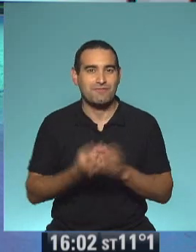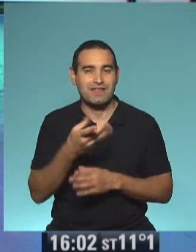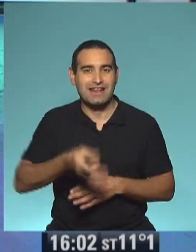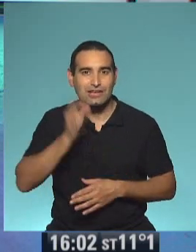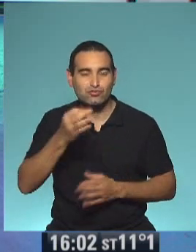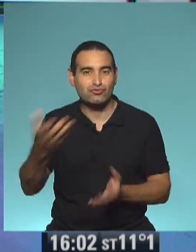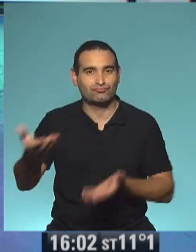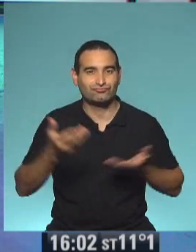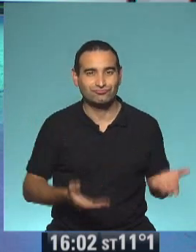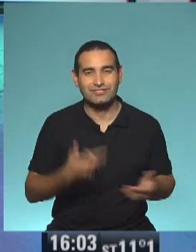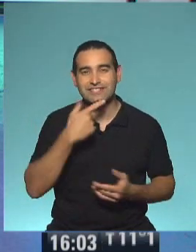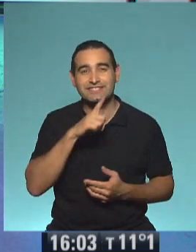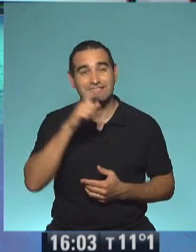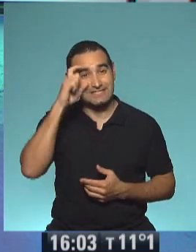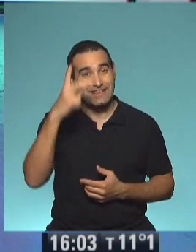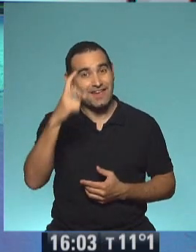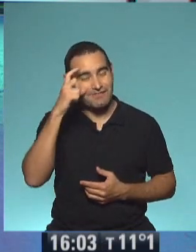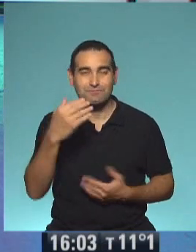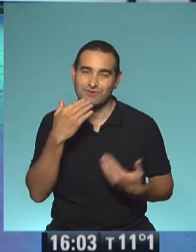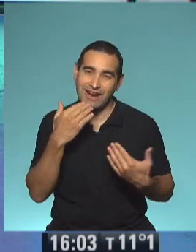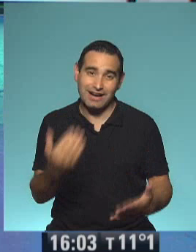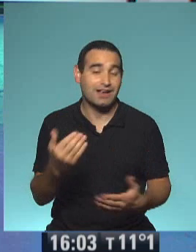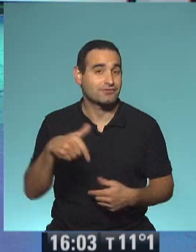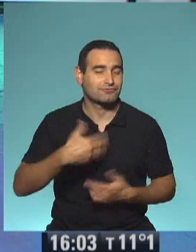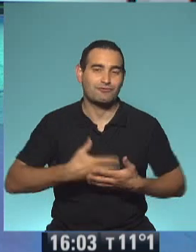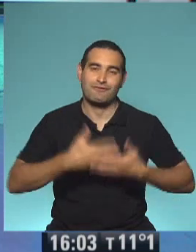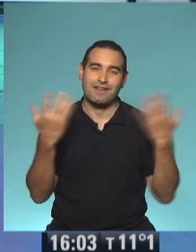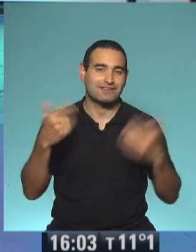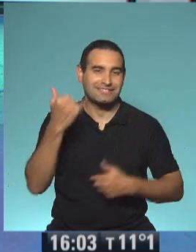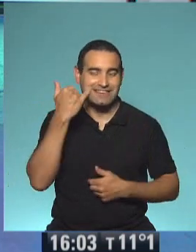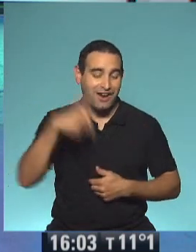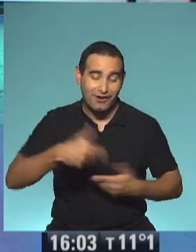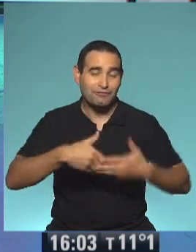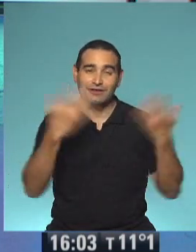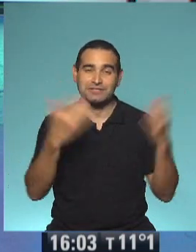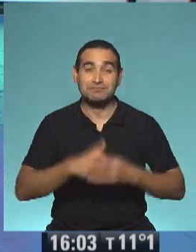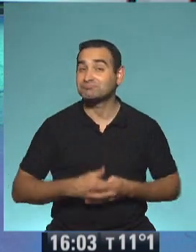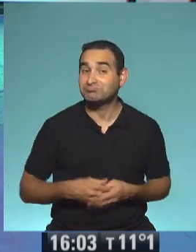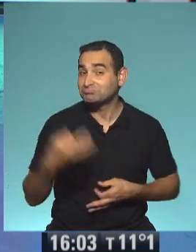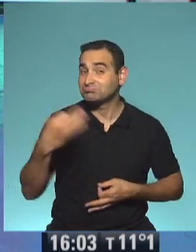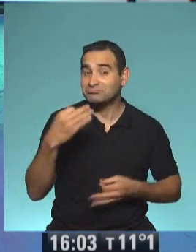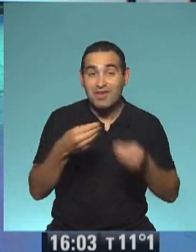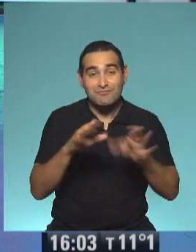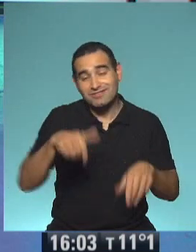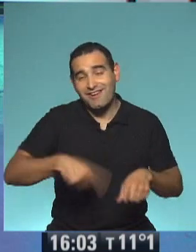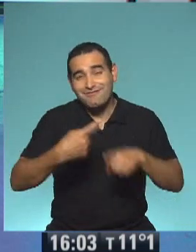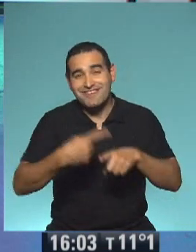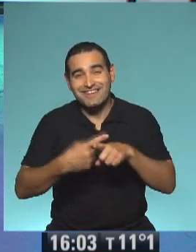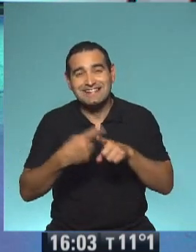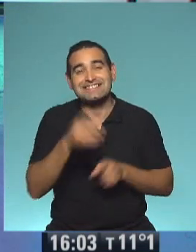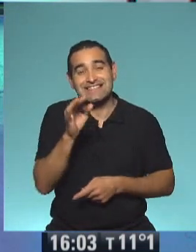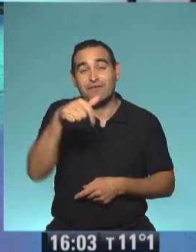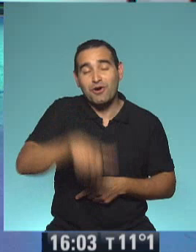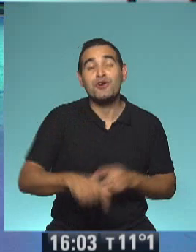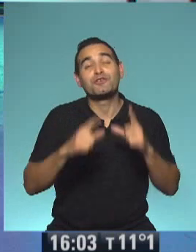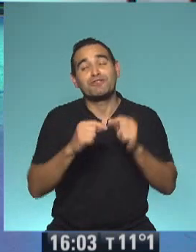quiero. ¡Qué genial! Gracias, estuve ahí desesperando feliz, así que yo ya estoy, te digo, feliz, feliz de la vida. Bueno, ya empezamos a festejar, entonces hoy, que sabemos que